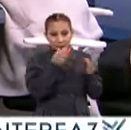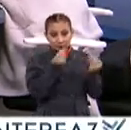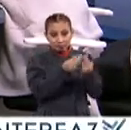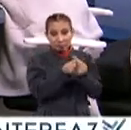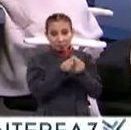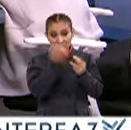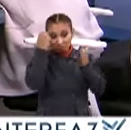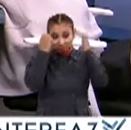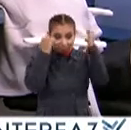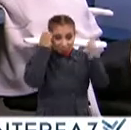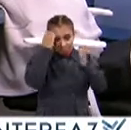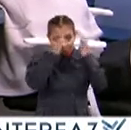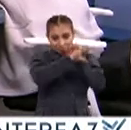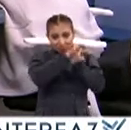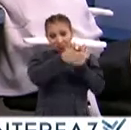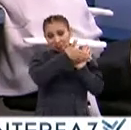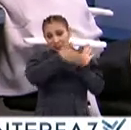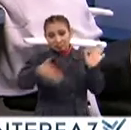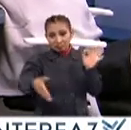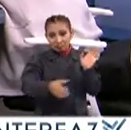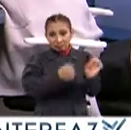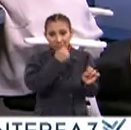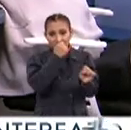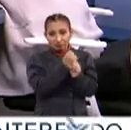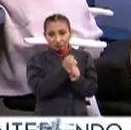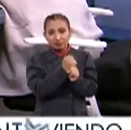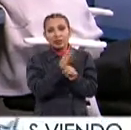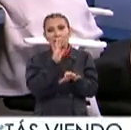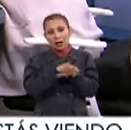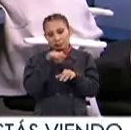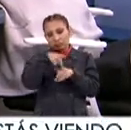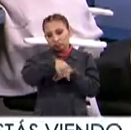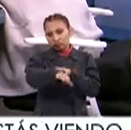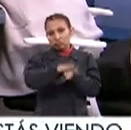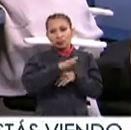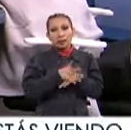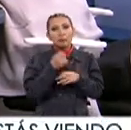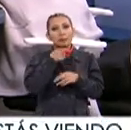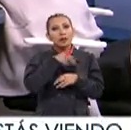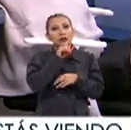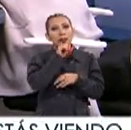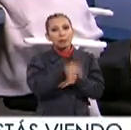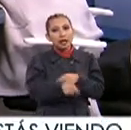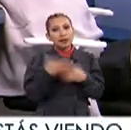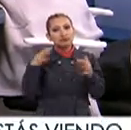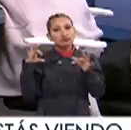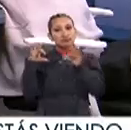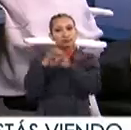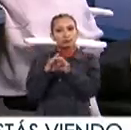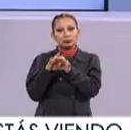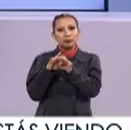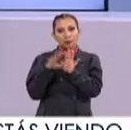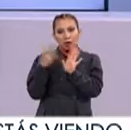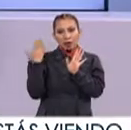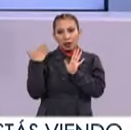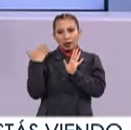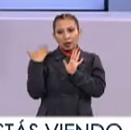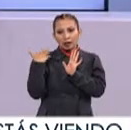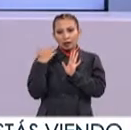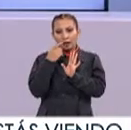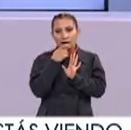Cantidad de exposiciones Durante este año Por supuesto Vienen más adelante Pero también Importantes alianzas Como la que nos